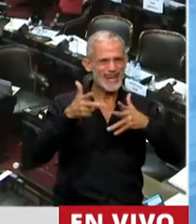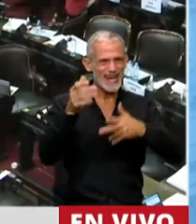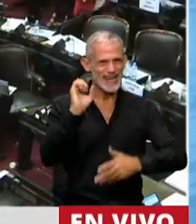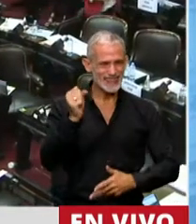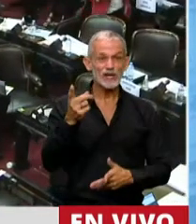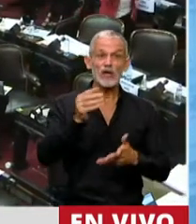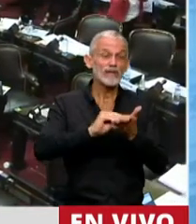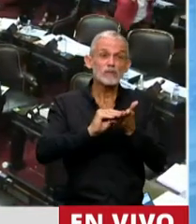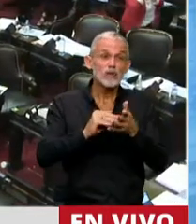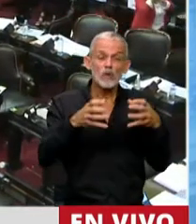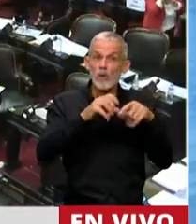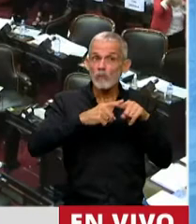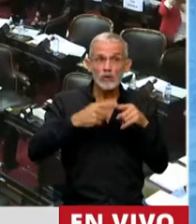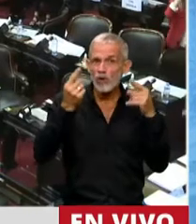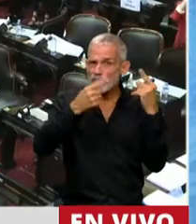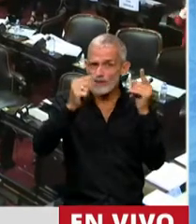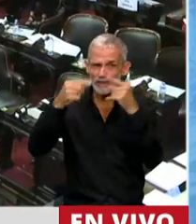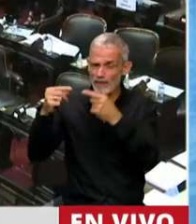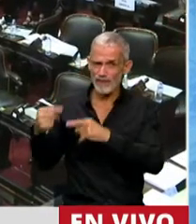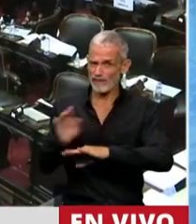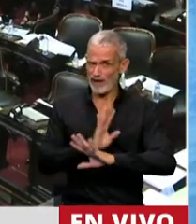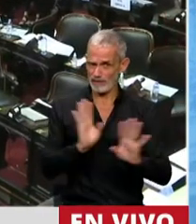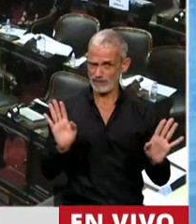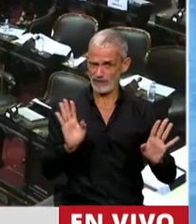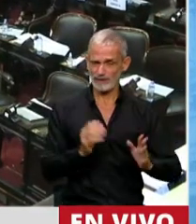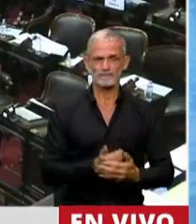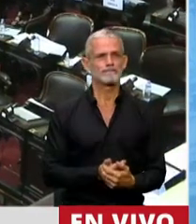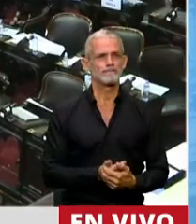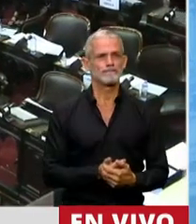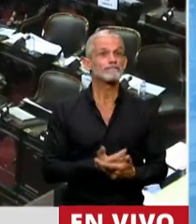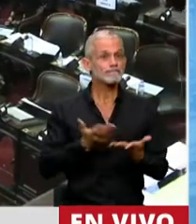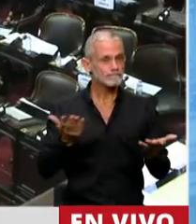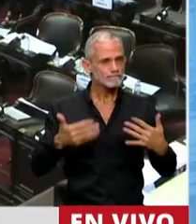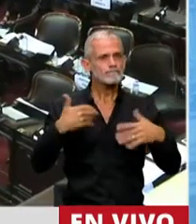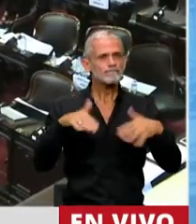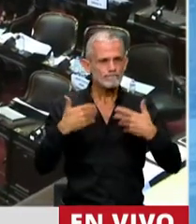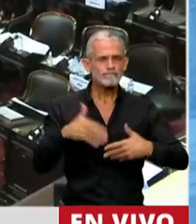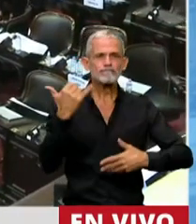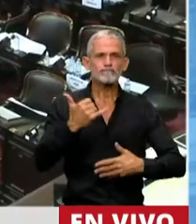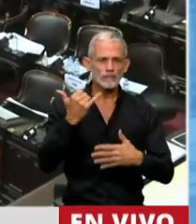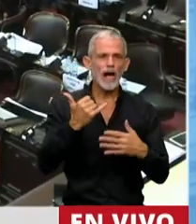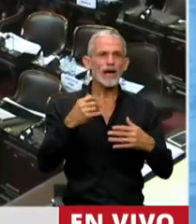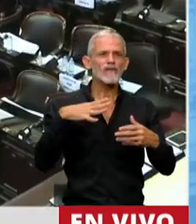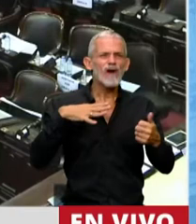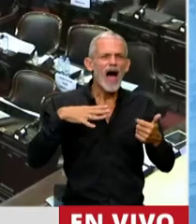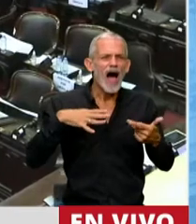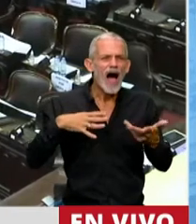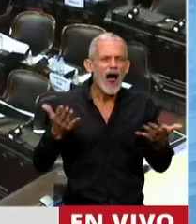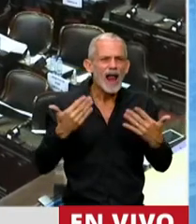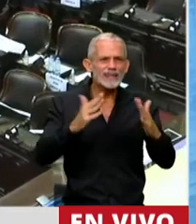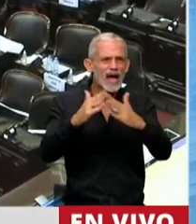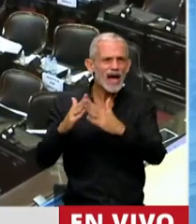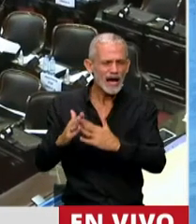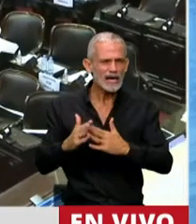diputados de distintos colores políticos. Es una grave y creciente déficit habitacional que